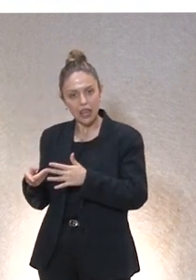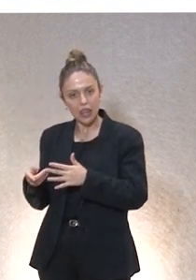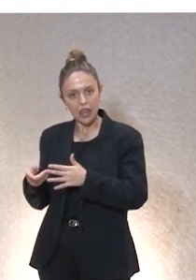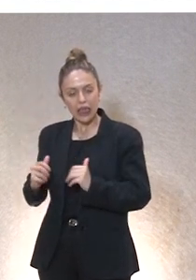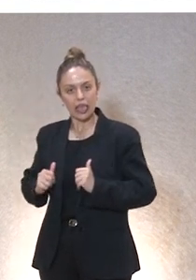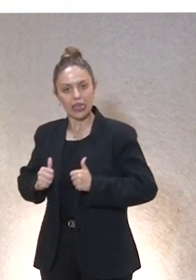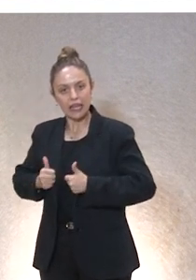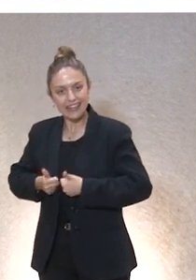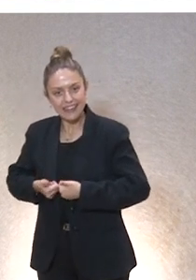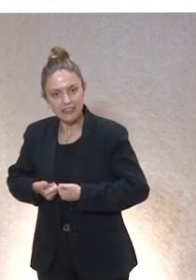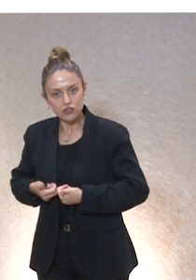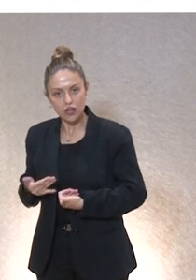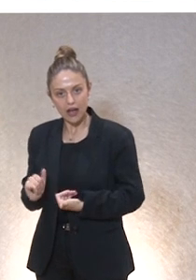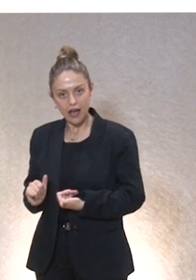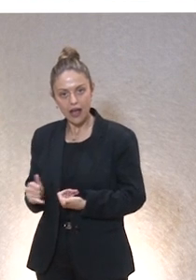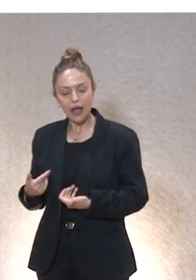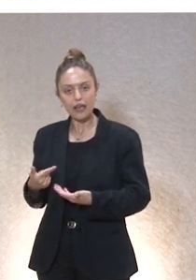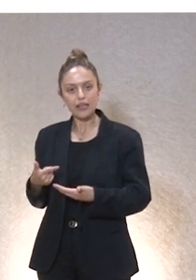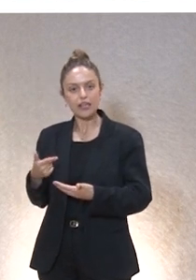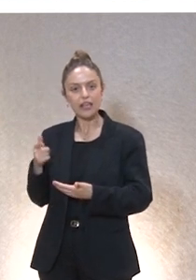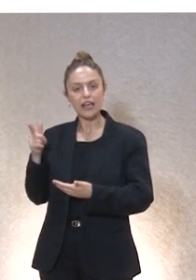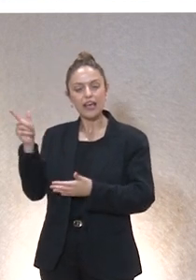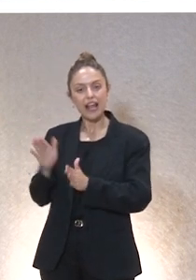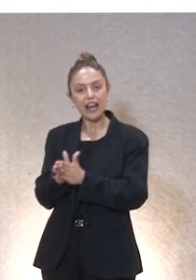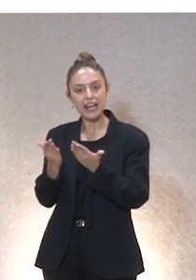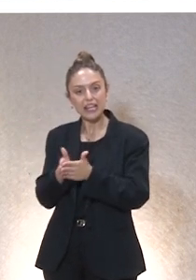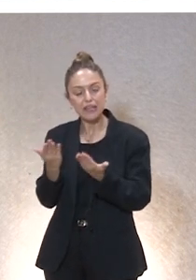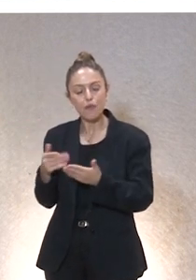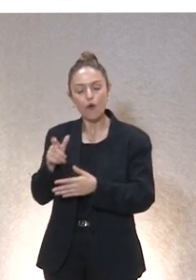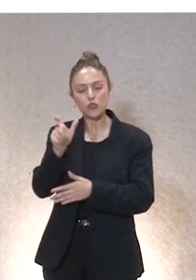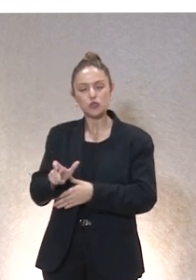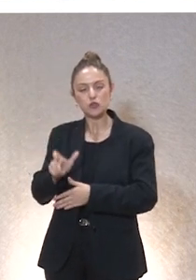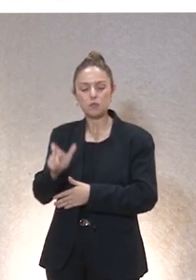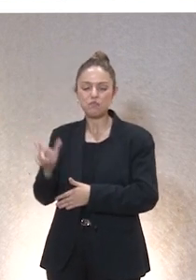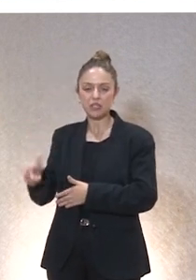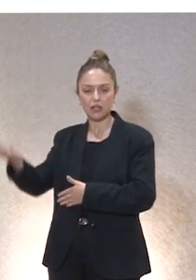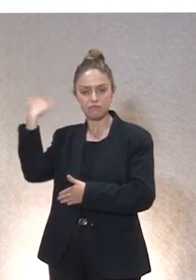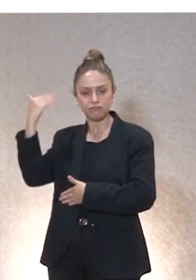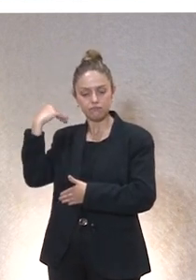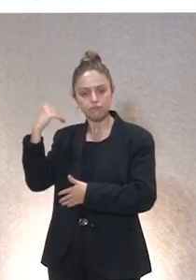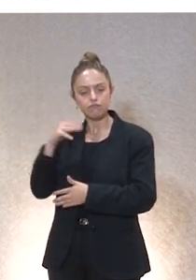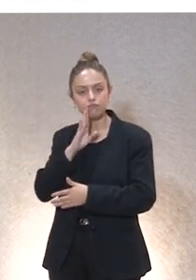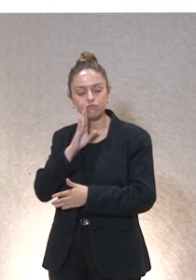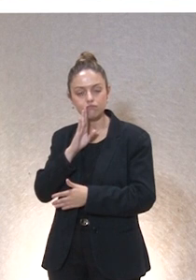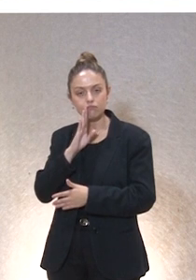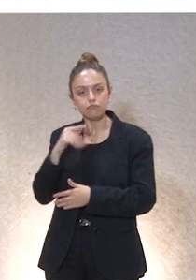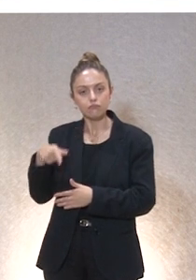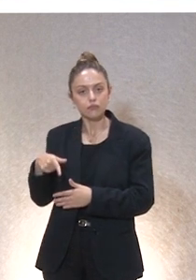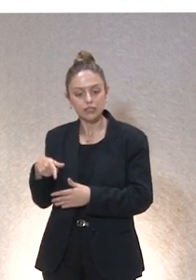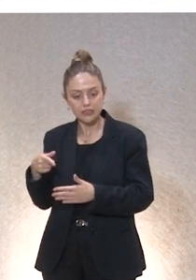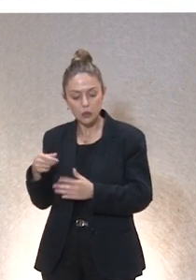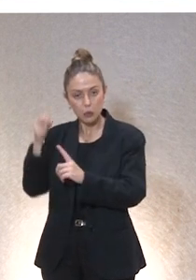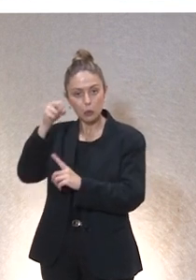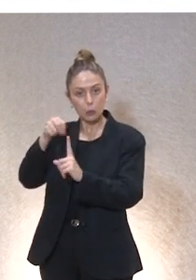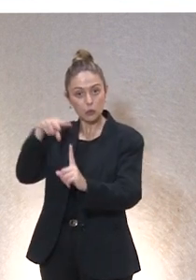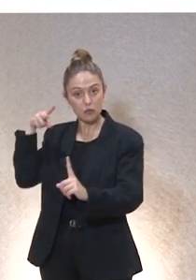la voz diferente de Gilligan, el librito de María Ángeles Durán. Hay distintos trabajos, es decir, desde el punto de vista